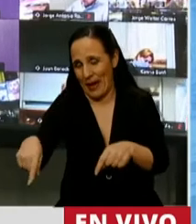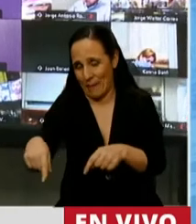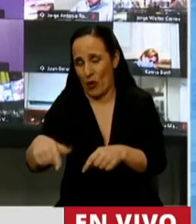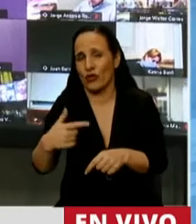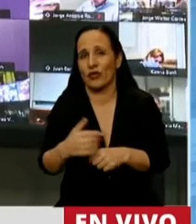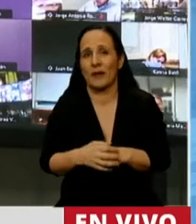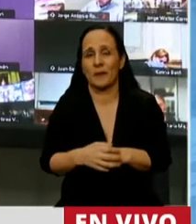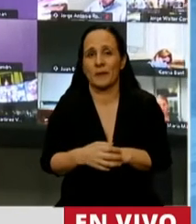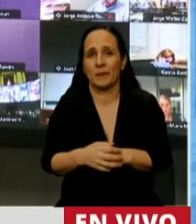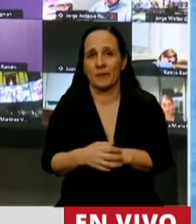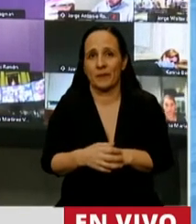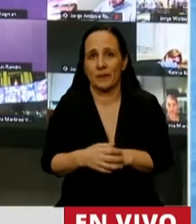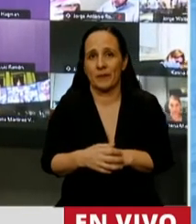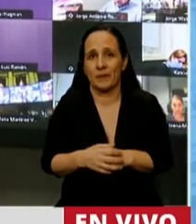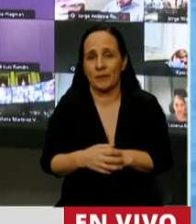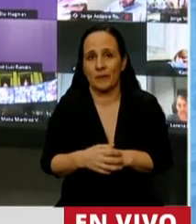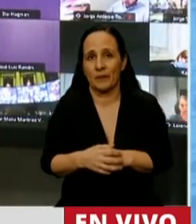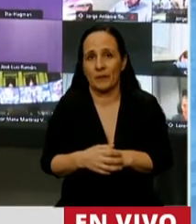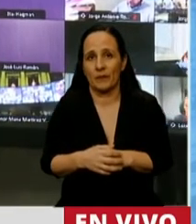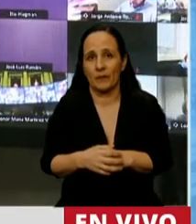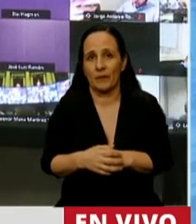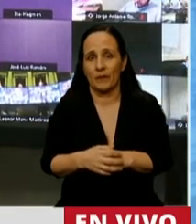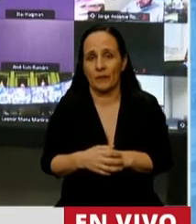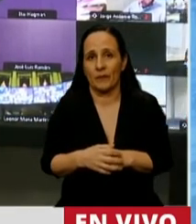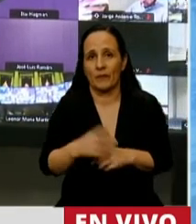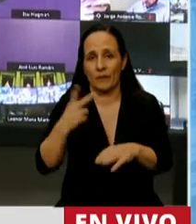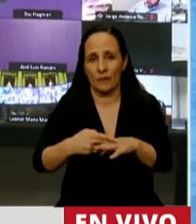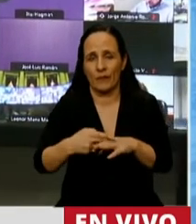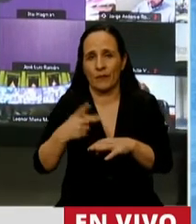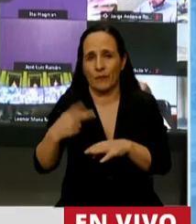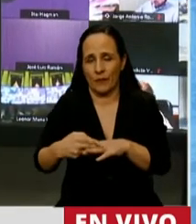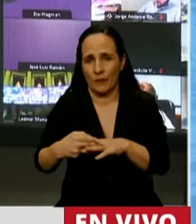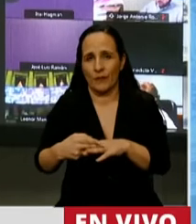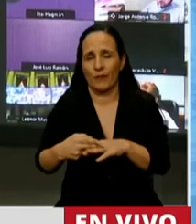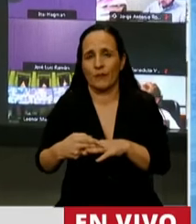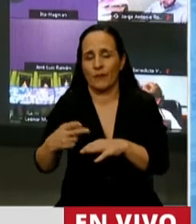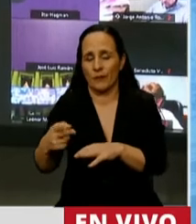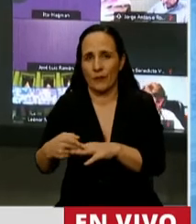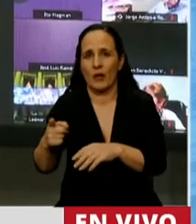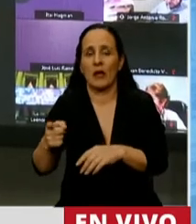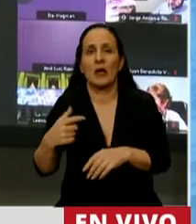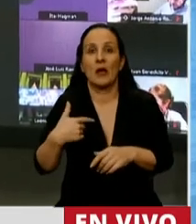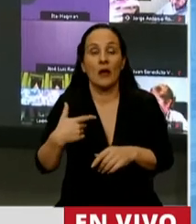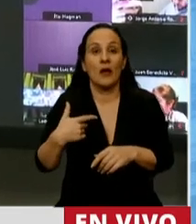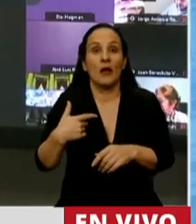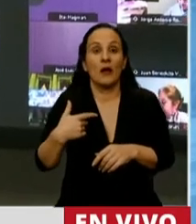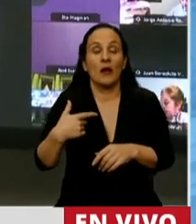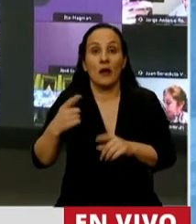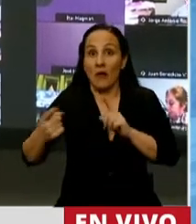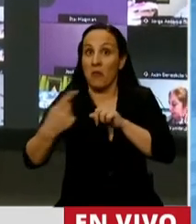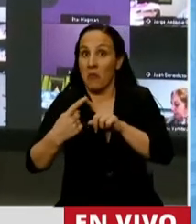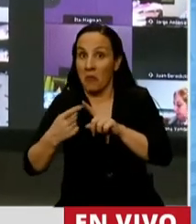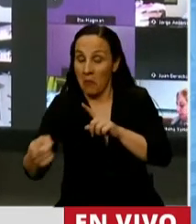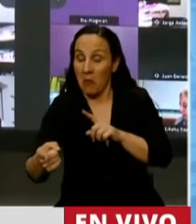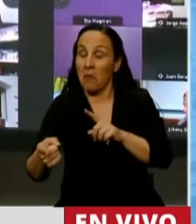con un sector, el de planificación del transporte, del Ministerio de Transporte, con